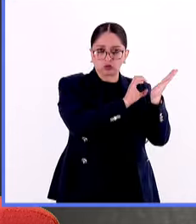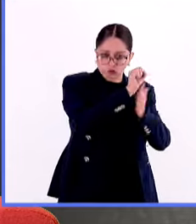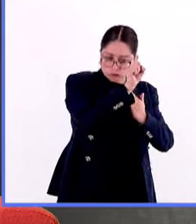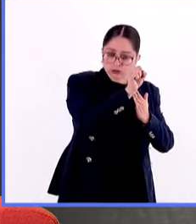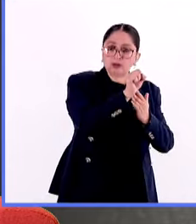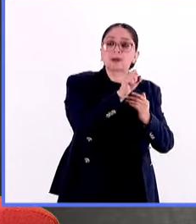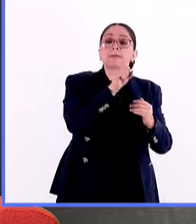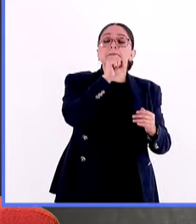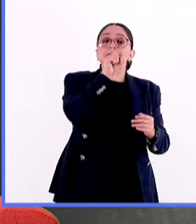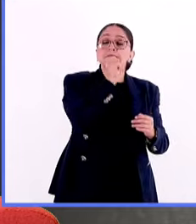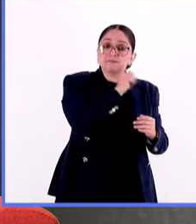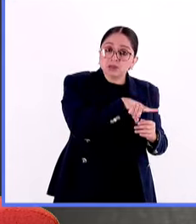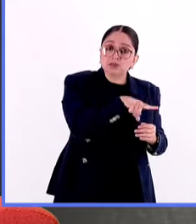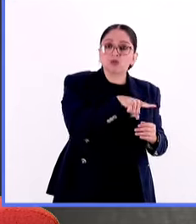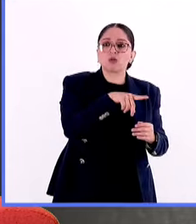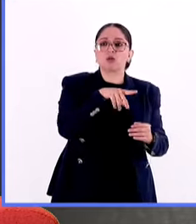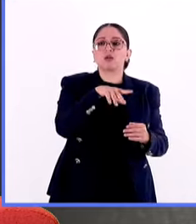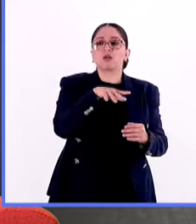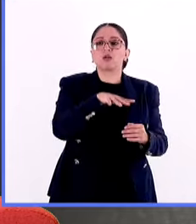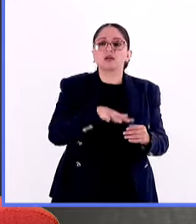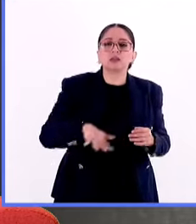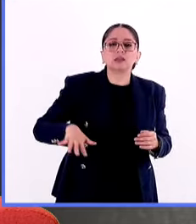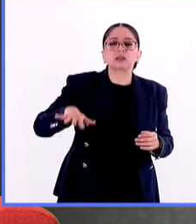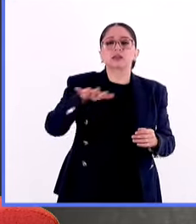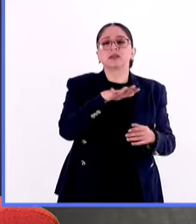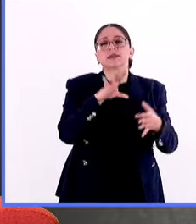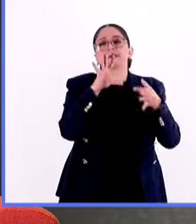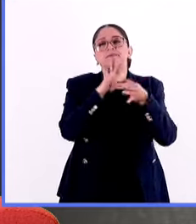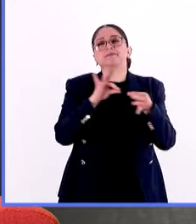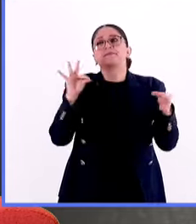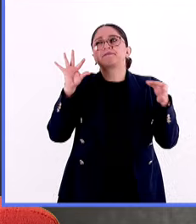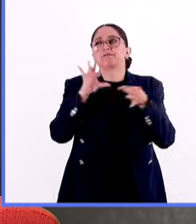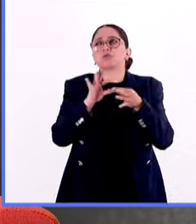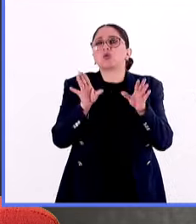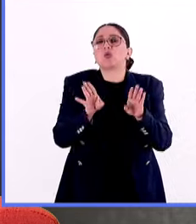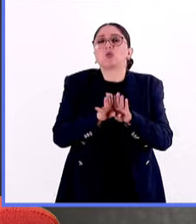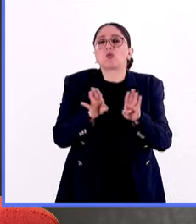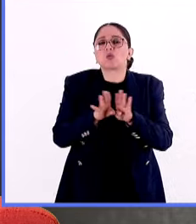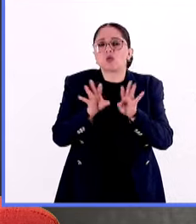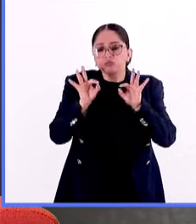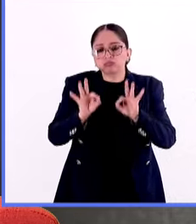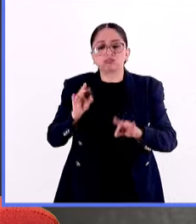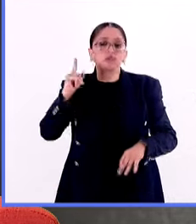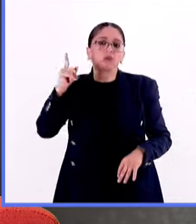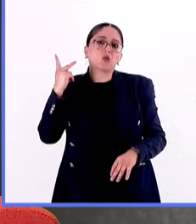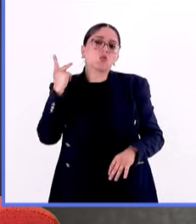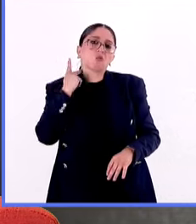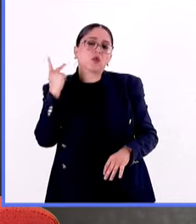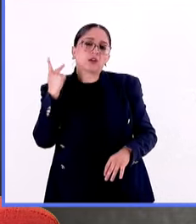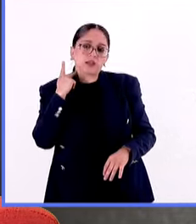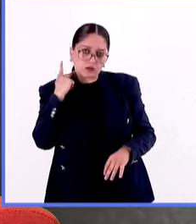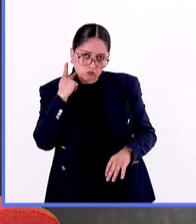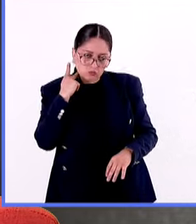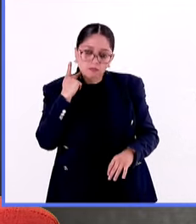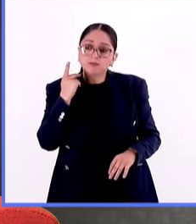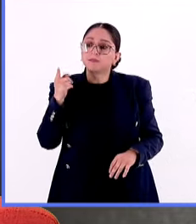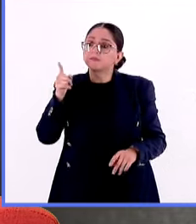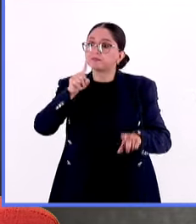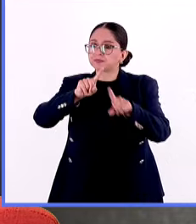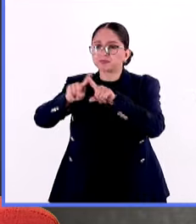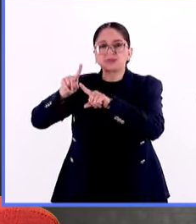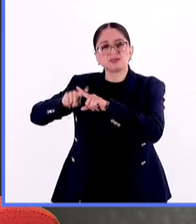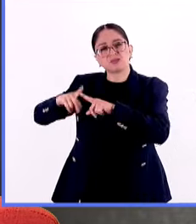Hay un espacio en el que hablamos de estos principios de este compromiso político y invitamos a los visitantes